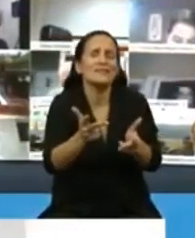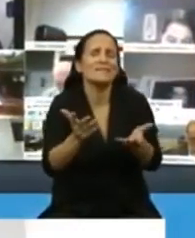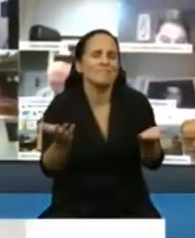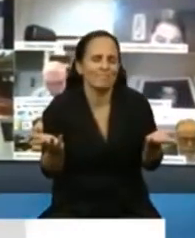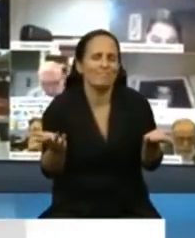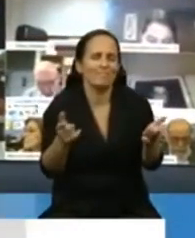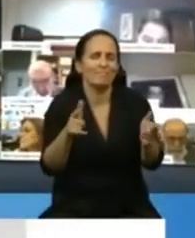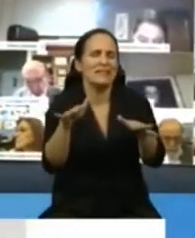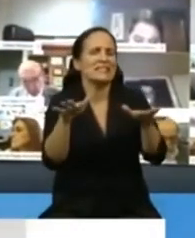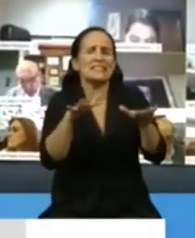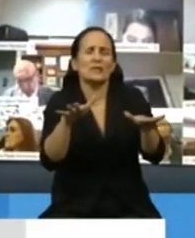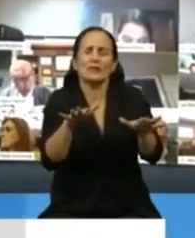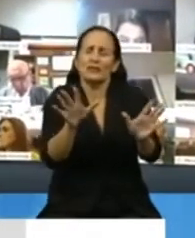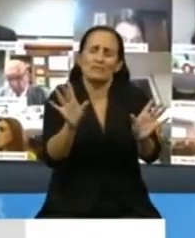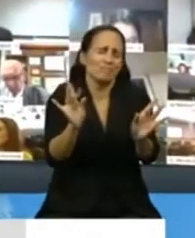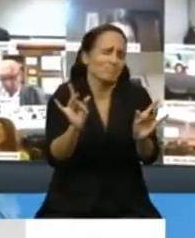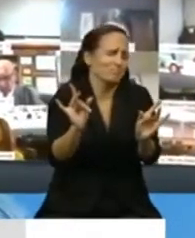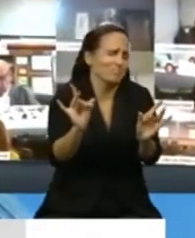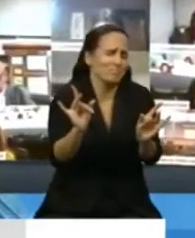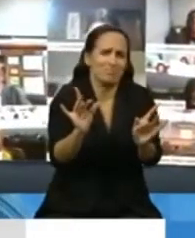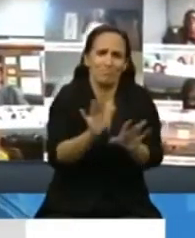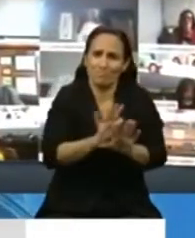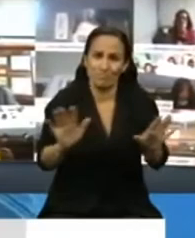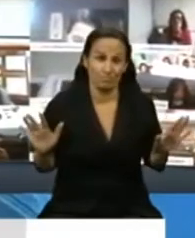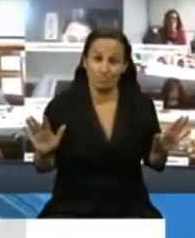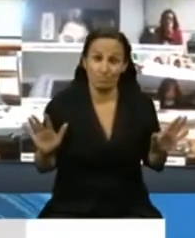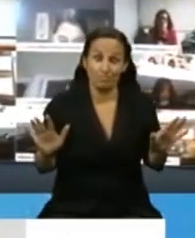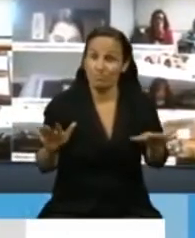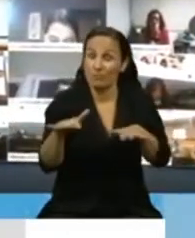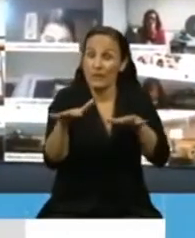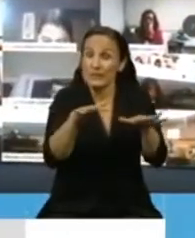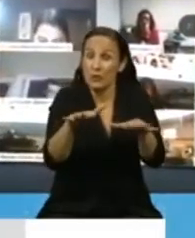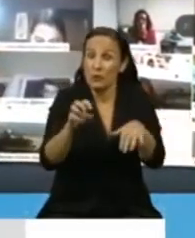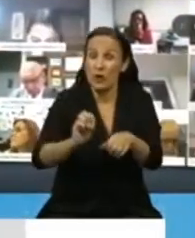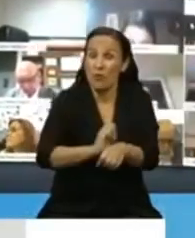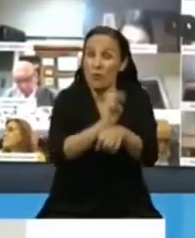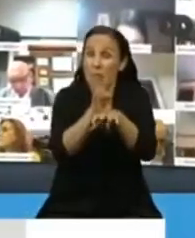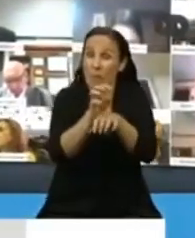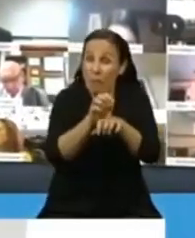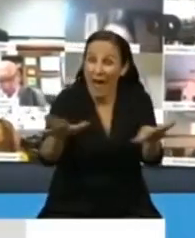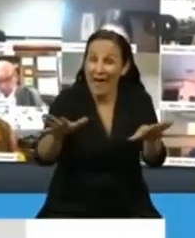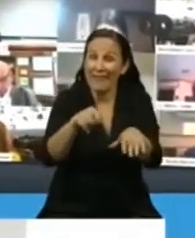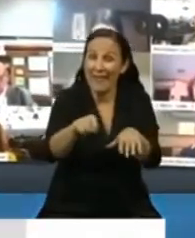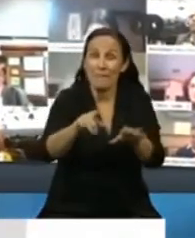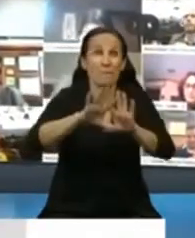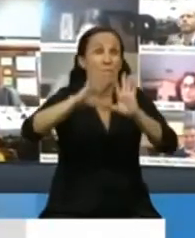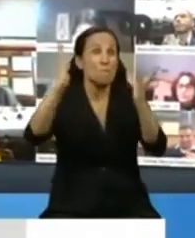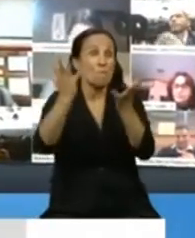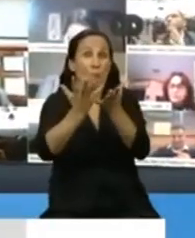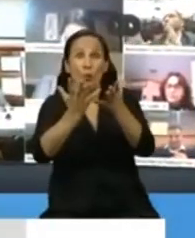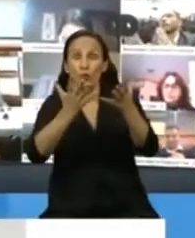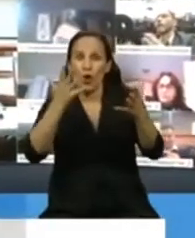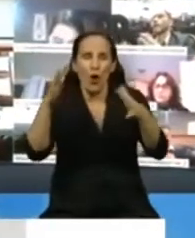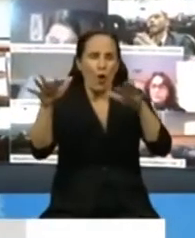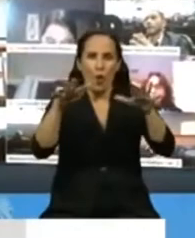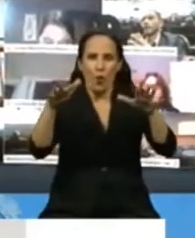extremadamente difícil. Una situación de pandemia que está movilizando al mundo, que lo ha